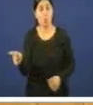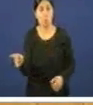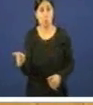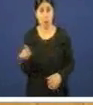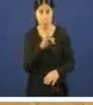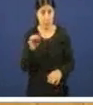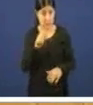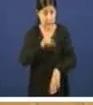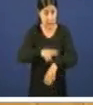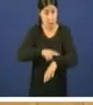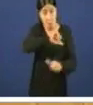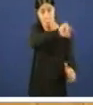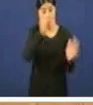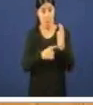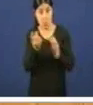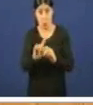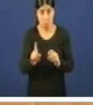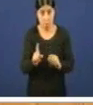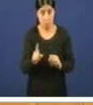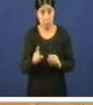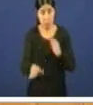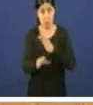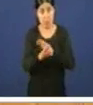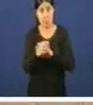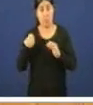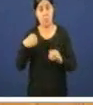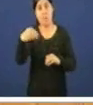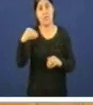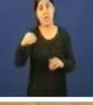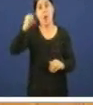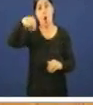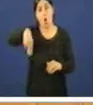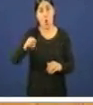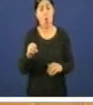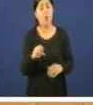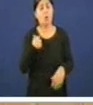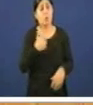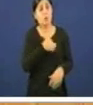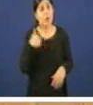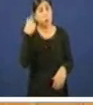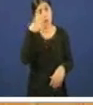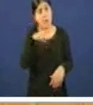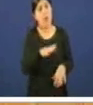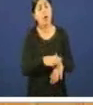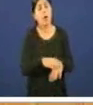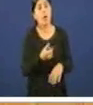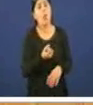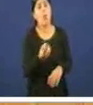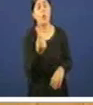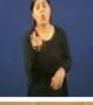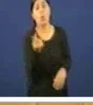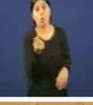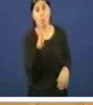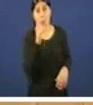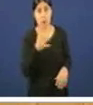tempo completo segue sendo o director o presidente de ONU e de outras empresas canto cobra digo para que non nos teñamos que inteirar despois e nos